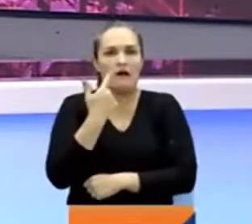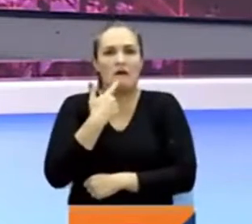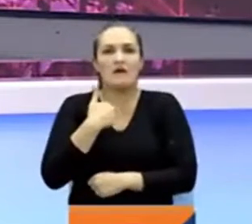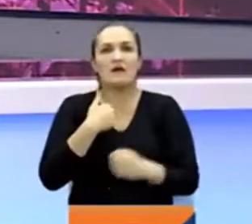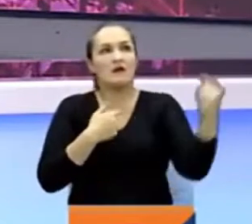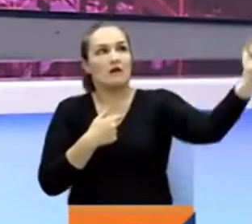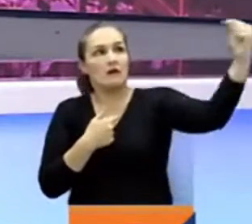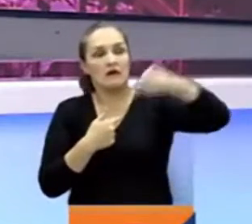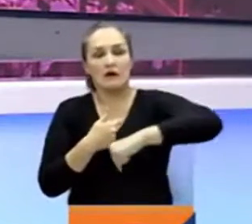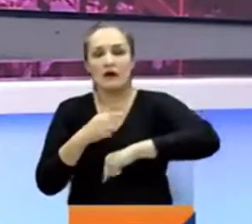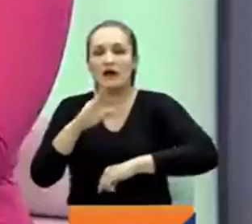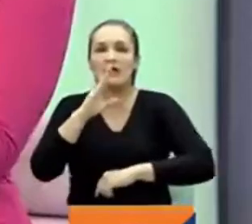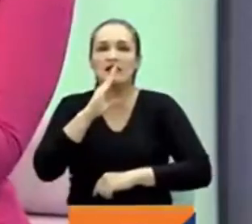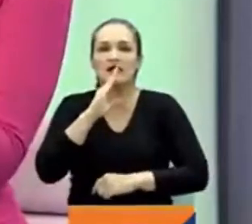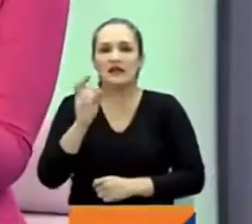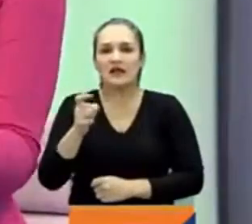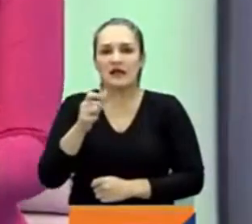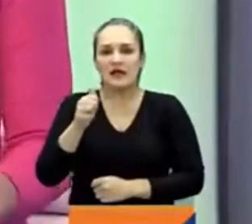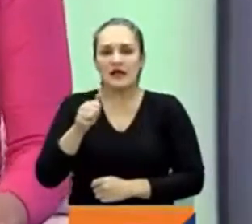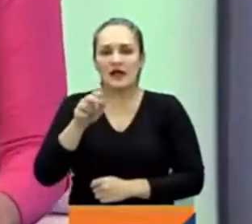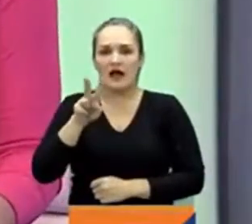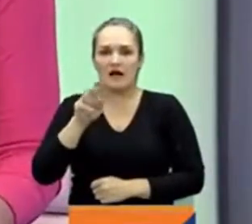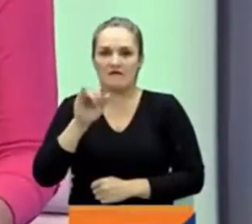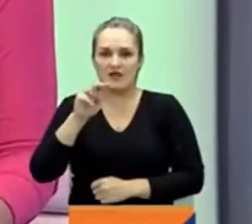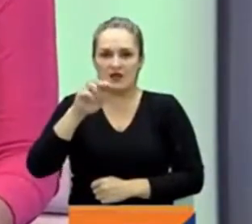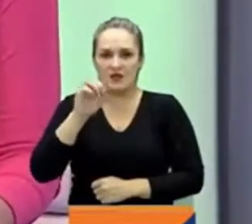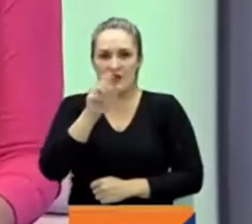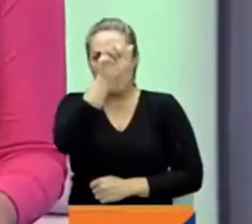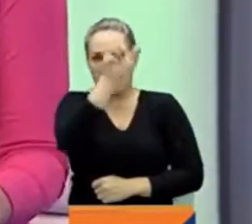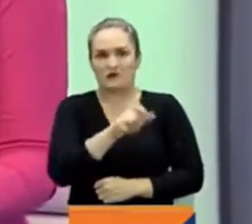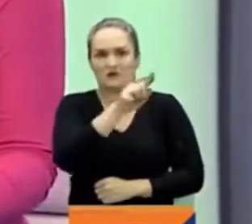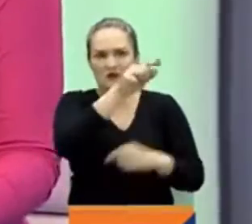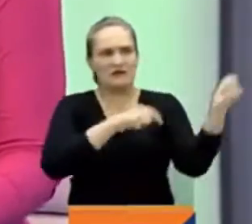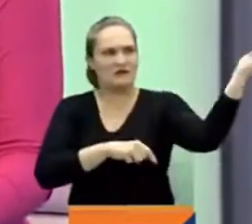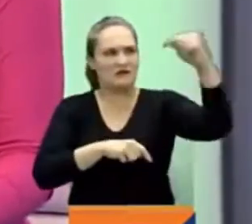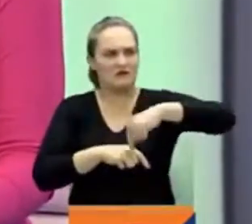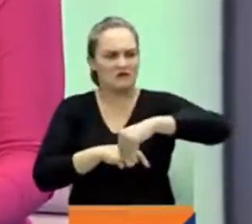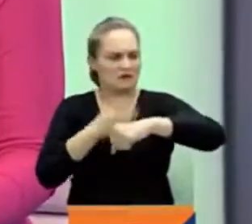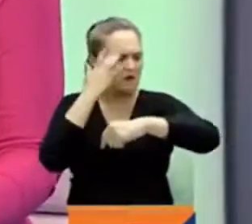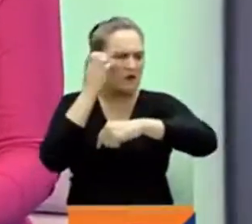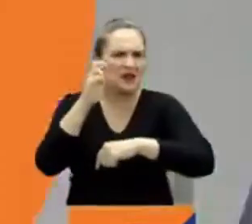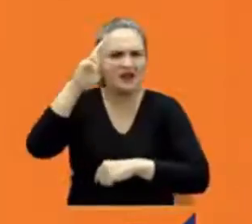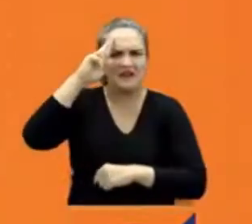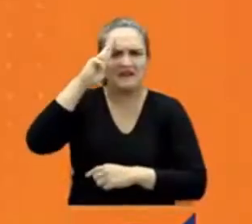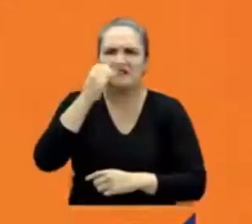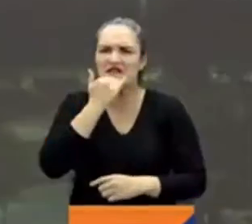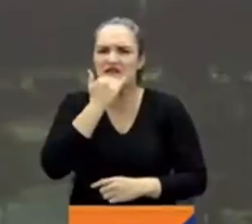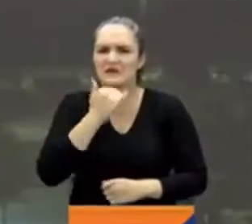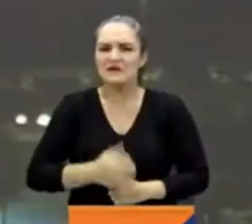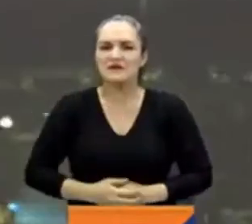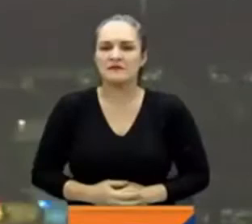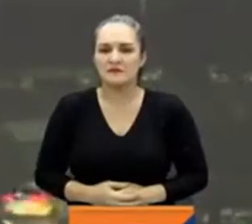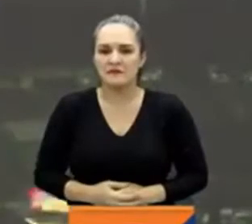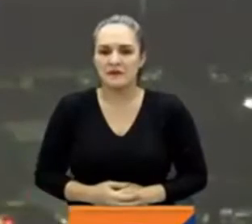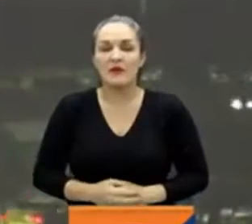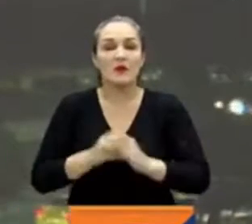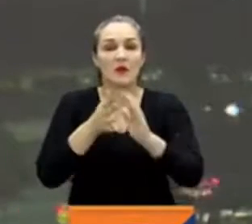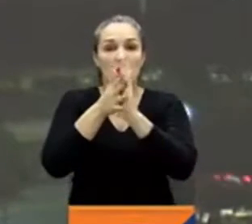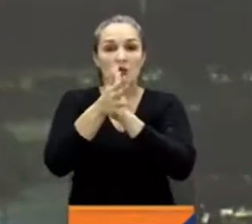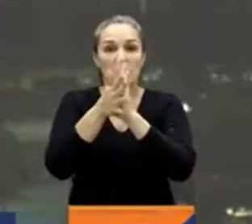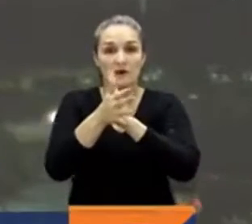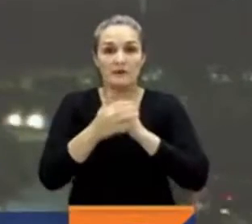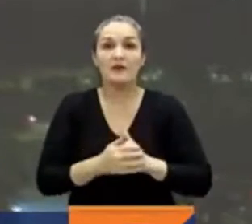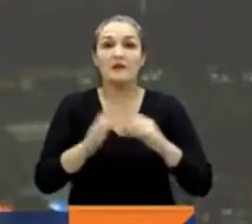¿Qué motivos tiene esa visita, Luisa Barberi? Damaris y televidentes, muy buenas noches. les cuento que después de la decisión del